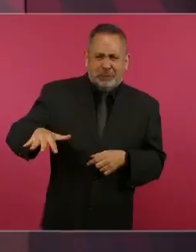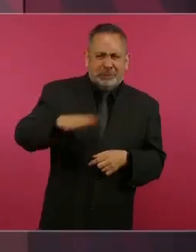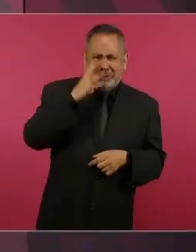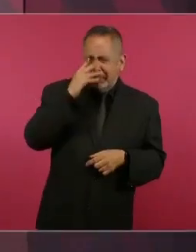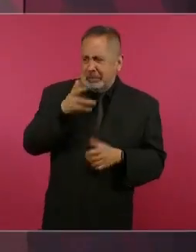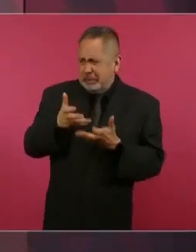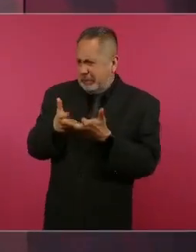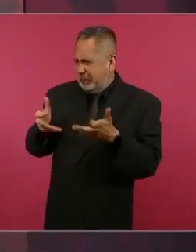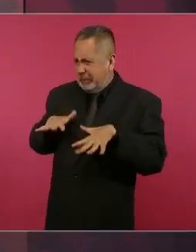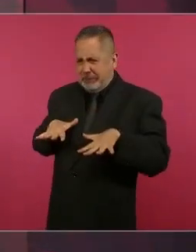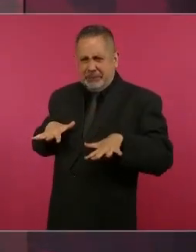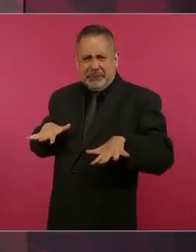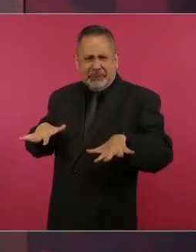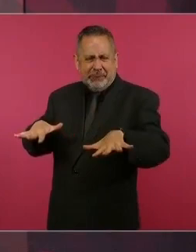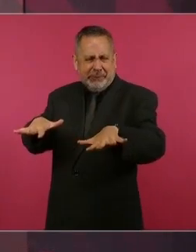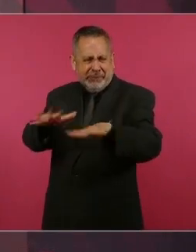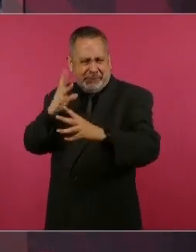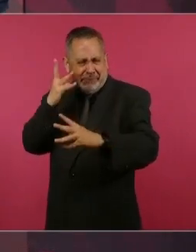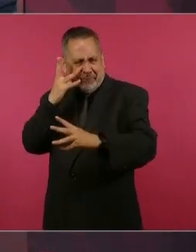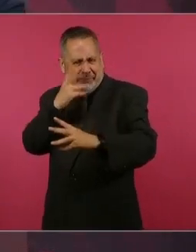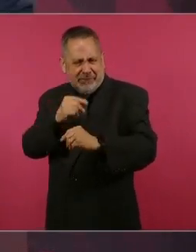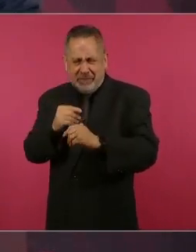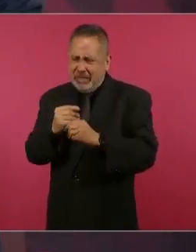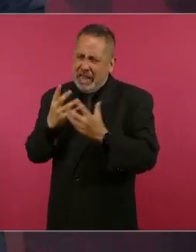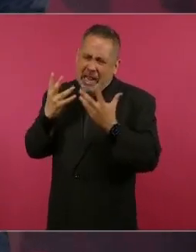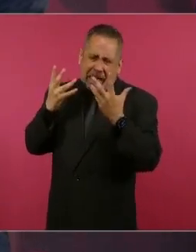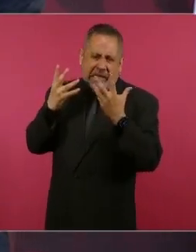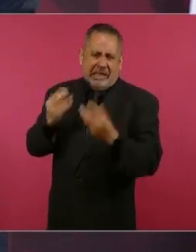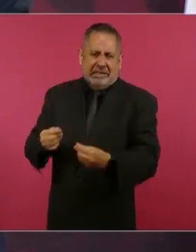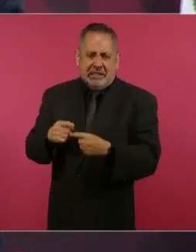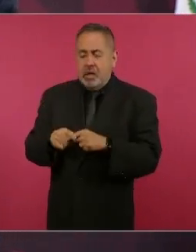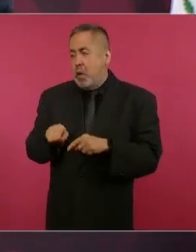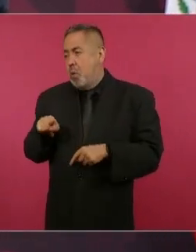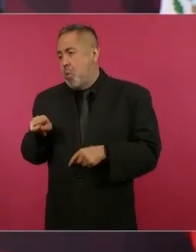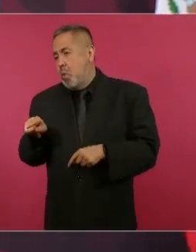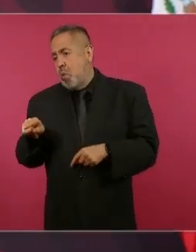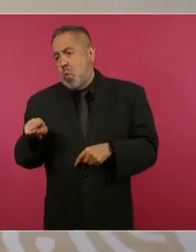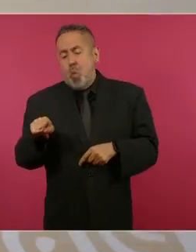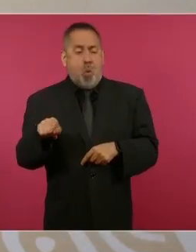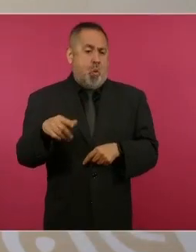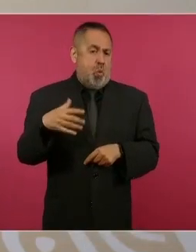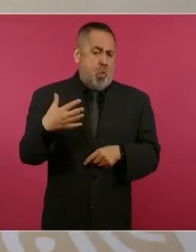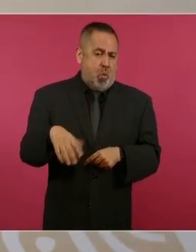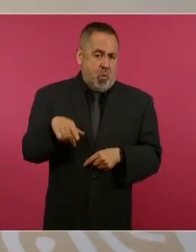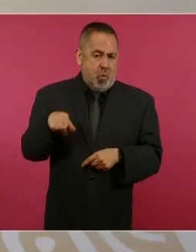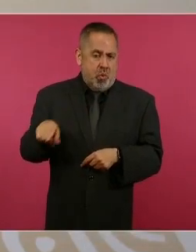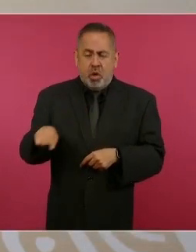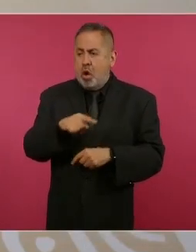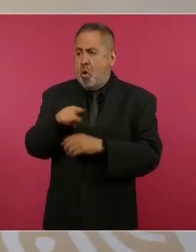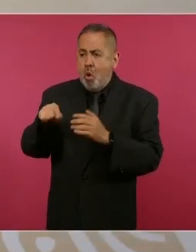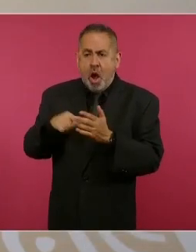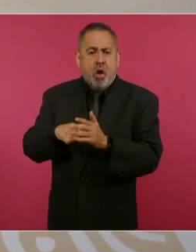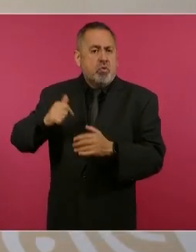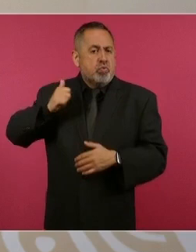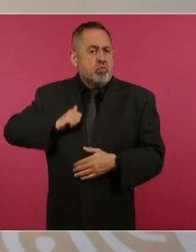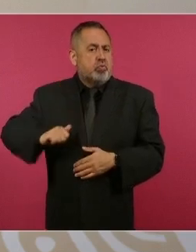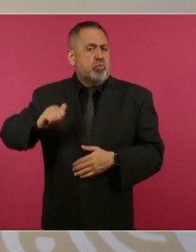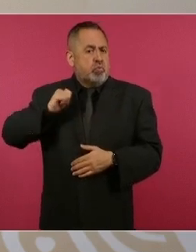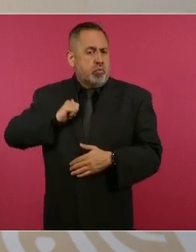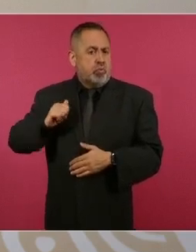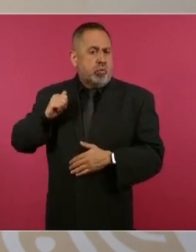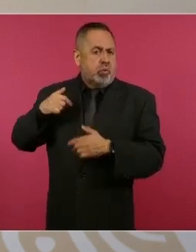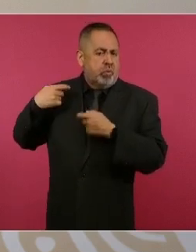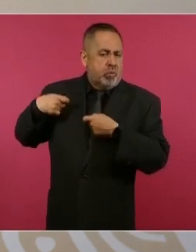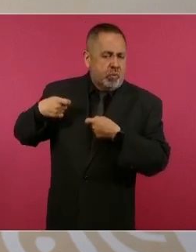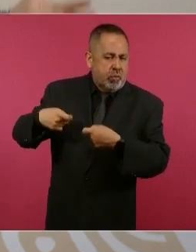con tanta presencia de sitios arqueológicos,